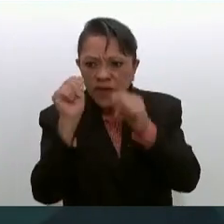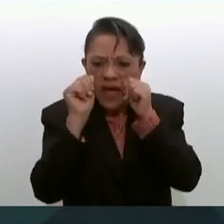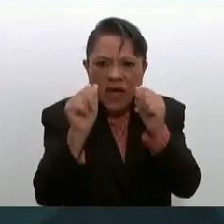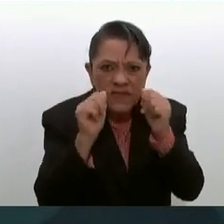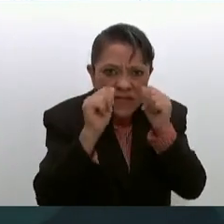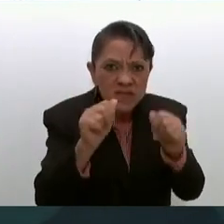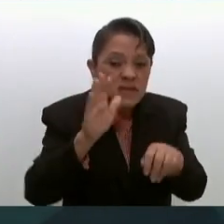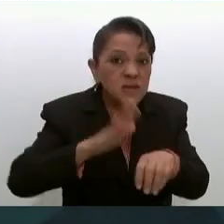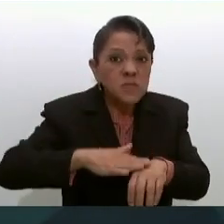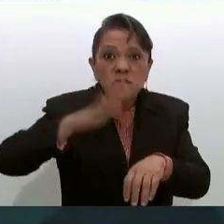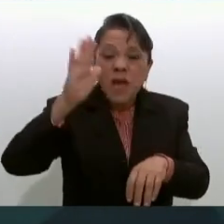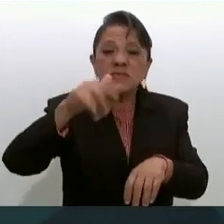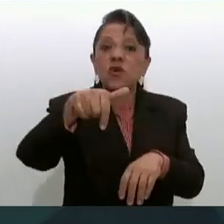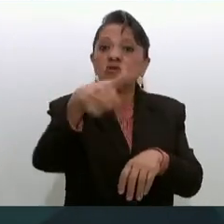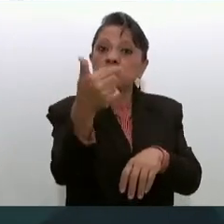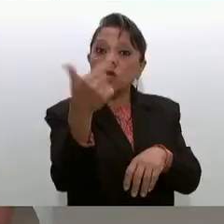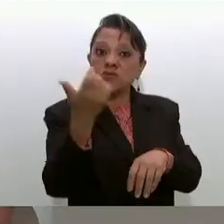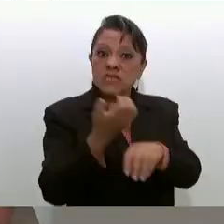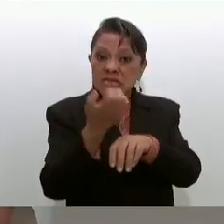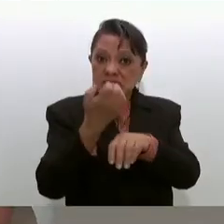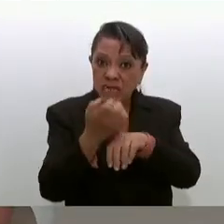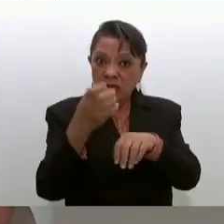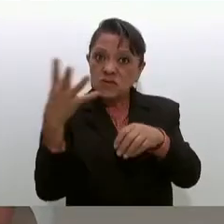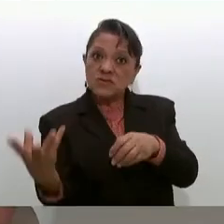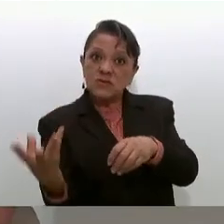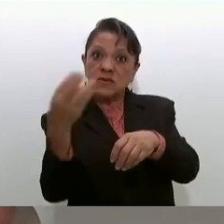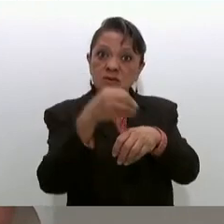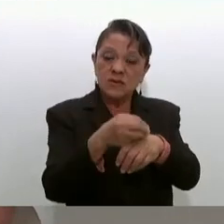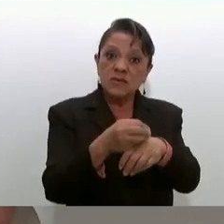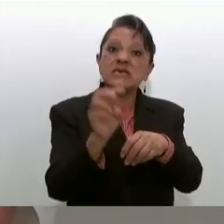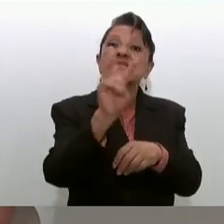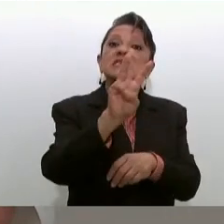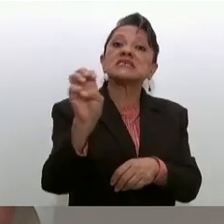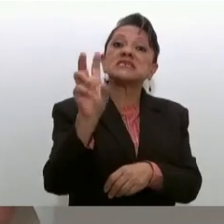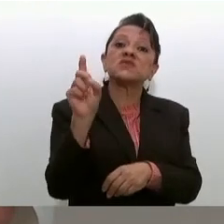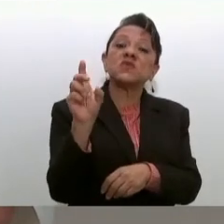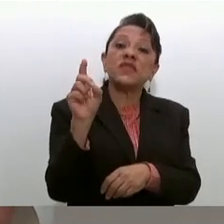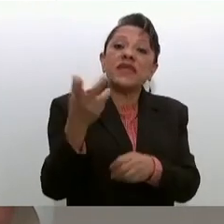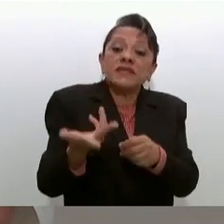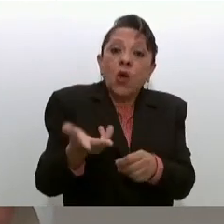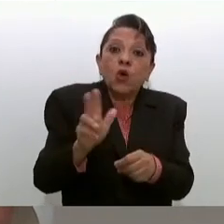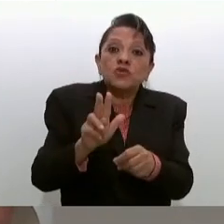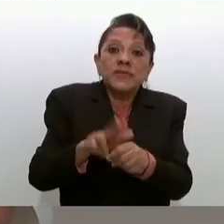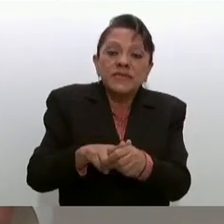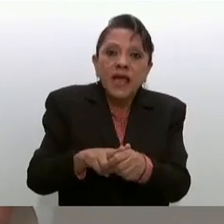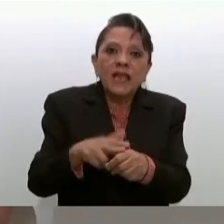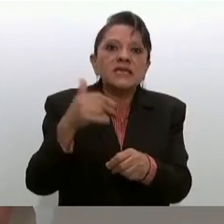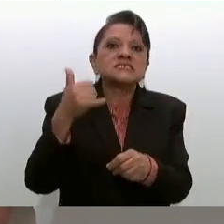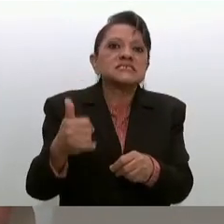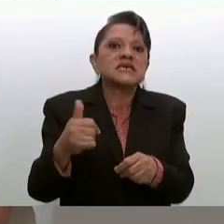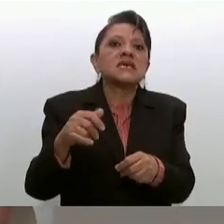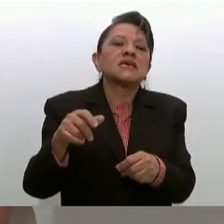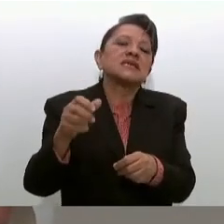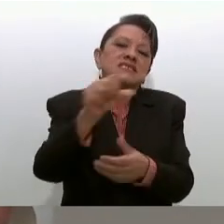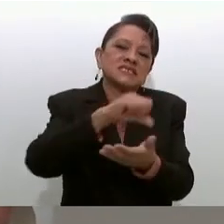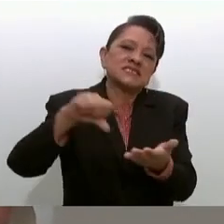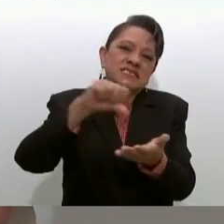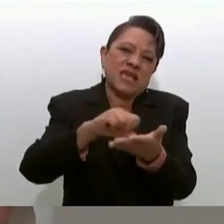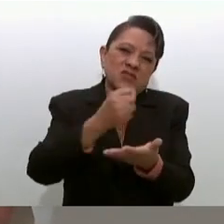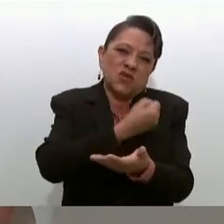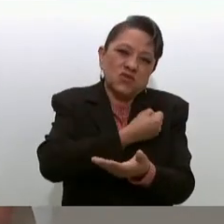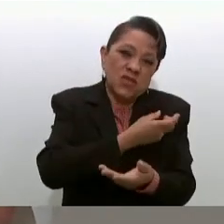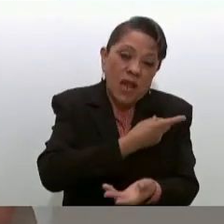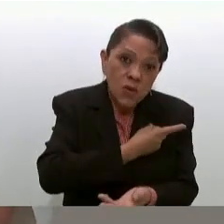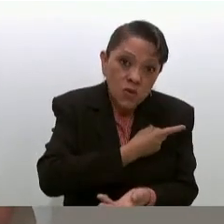12 estados, la incorporación de 330 hospitales y unidades de segundo nivel, 8 mil